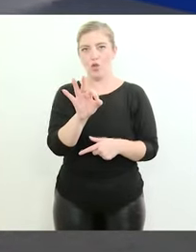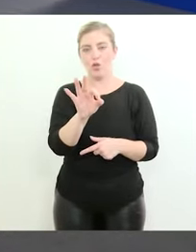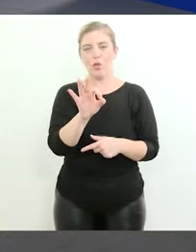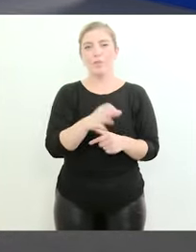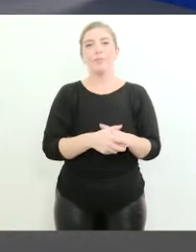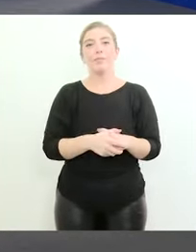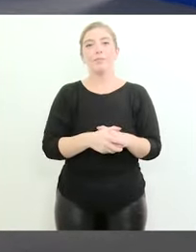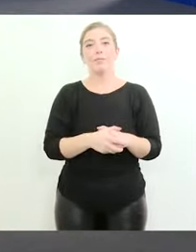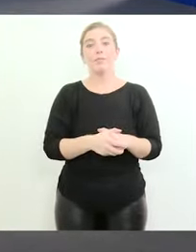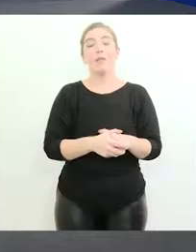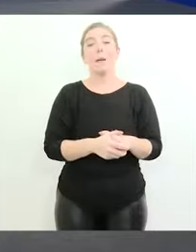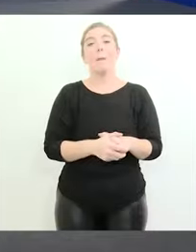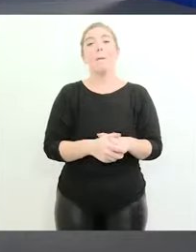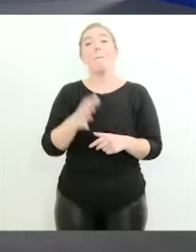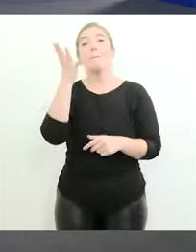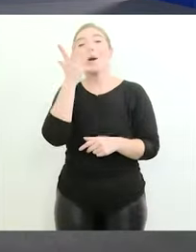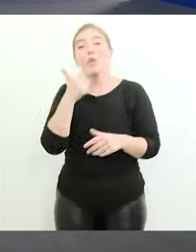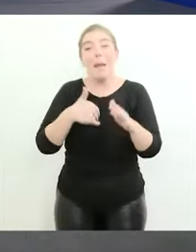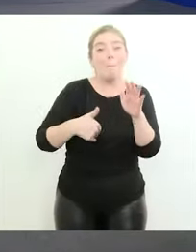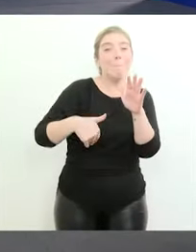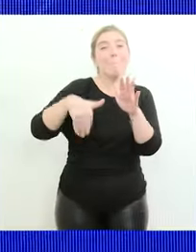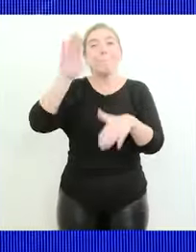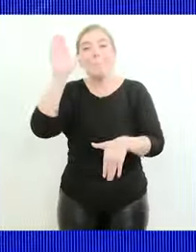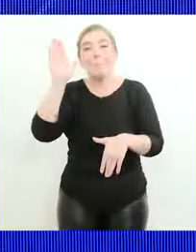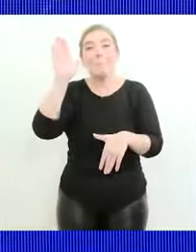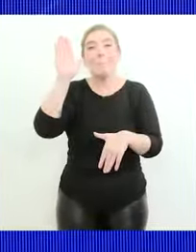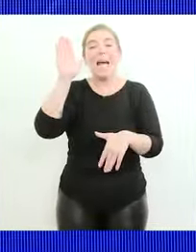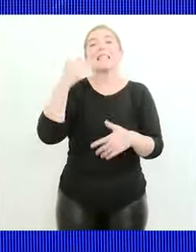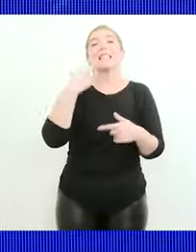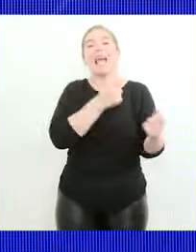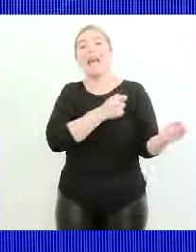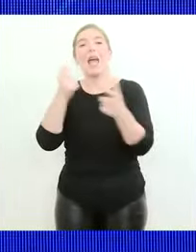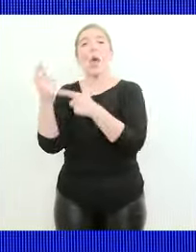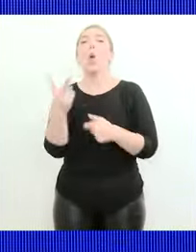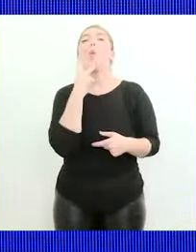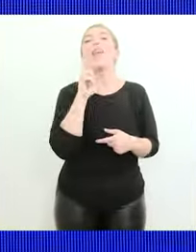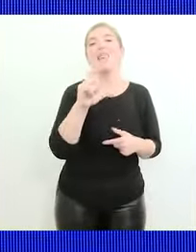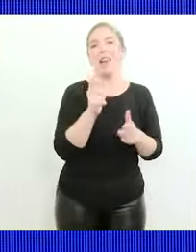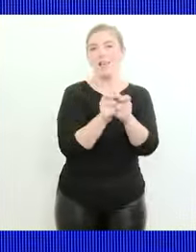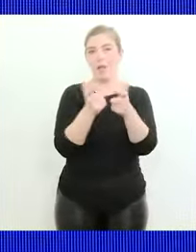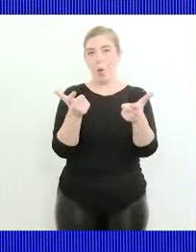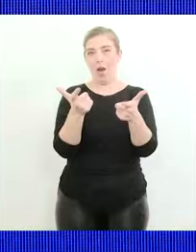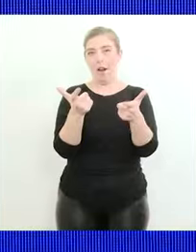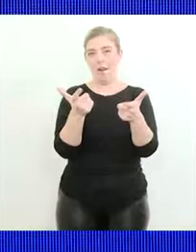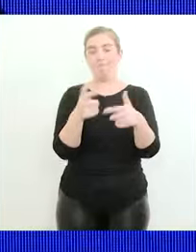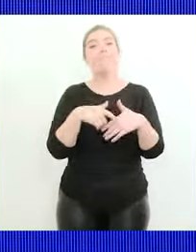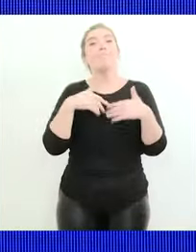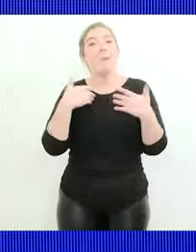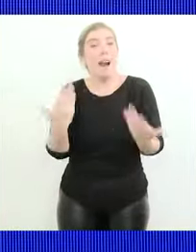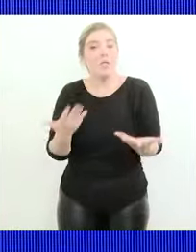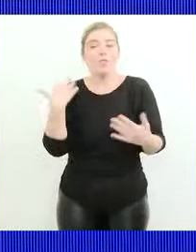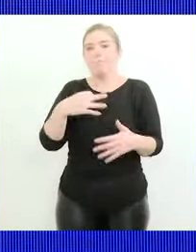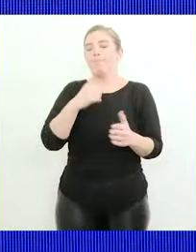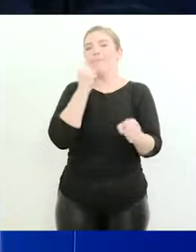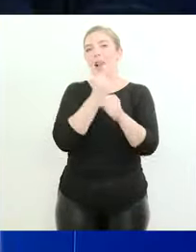me gustaría que exporte celdas o baterías de celular y para eso tenemos que trabajar porque además